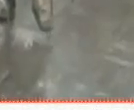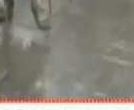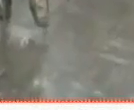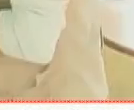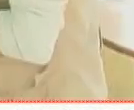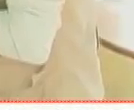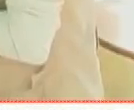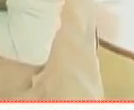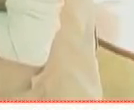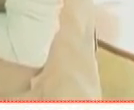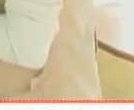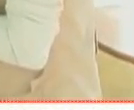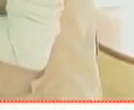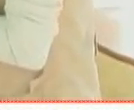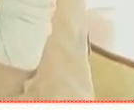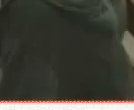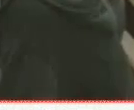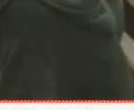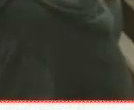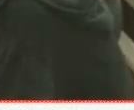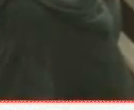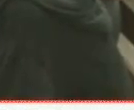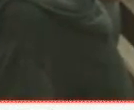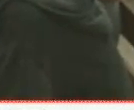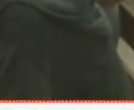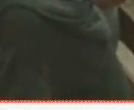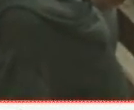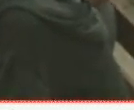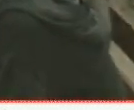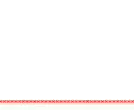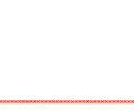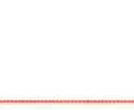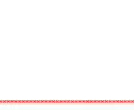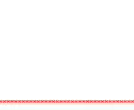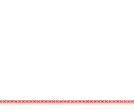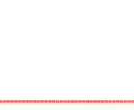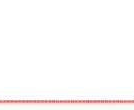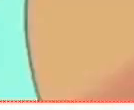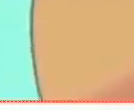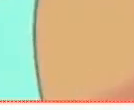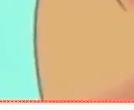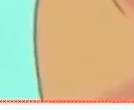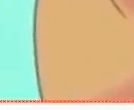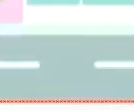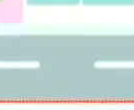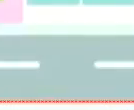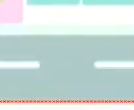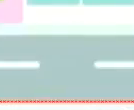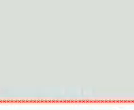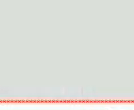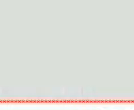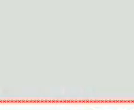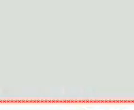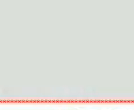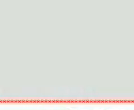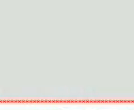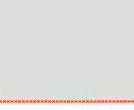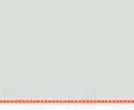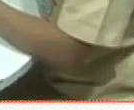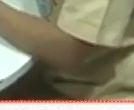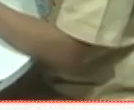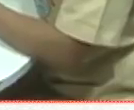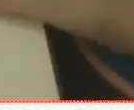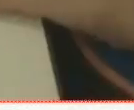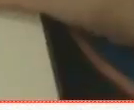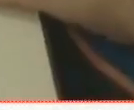agudas. Si un integrante de la familia o la comunidad presenta síntomas de gripe o resfriado común, se recomienda tomar abundante